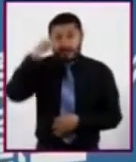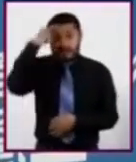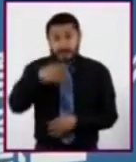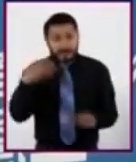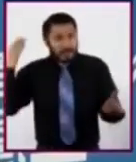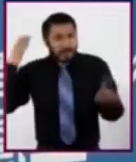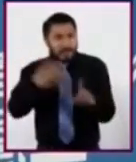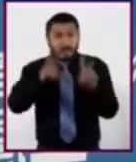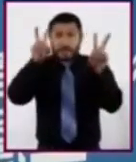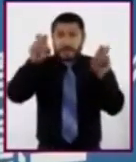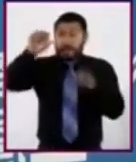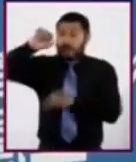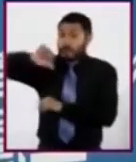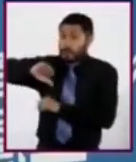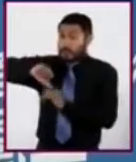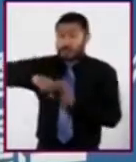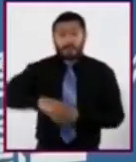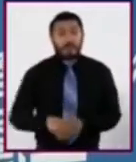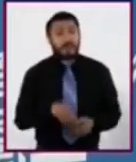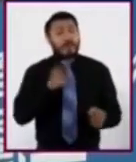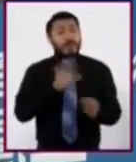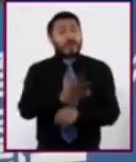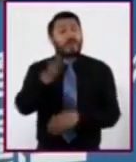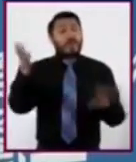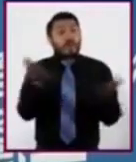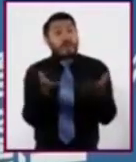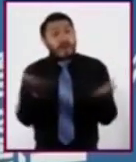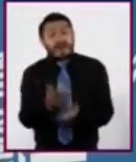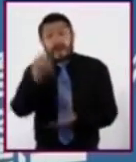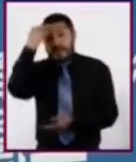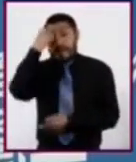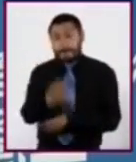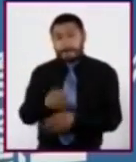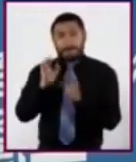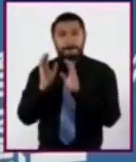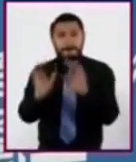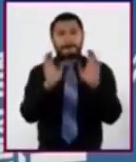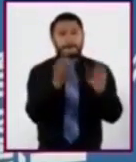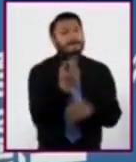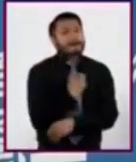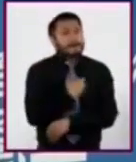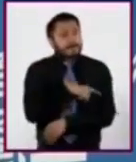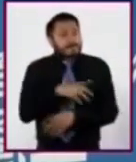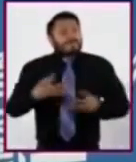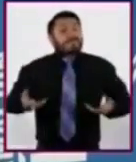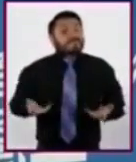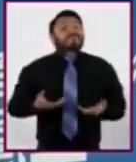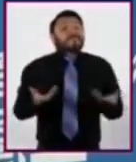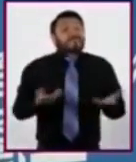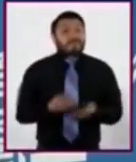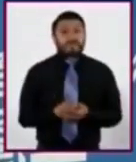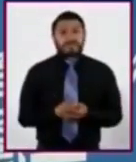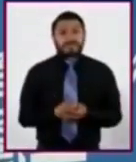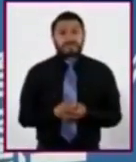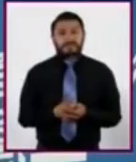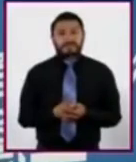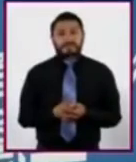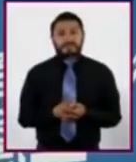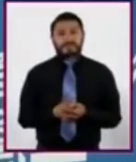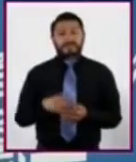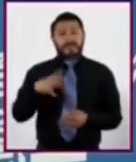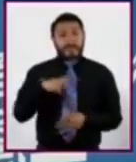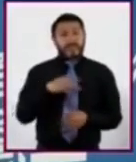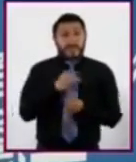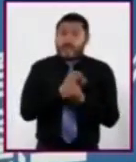tema. ¿Qué hacemos nosotros para el cuidado de nuestra salud? ¿Contamos con